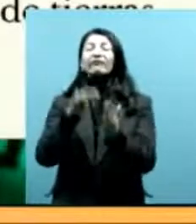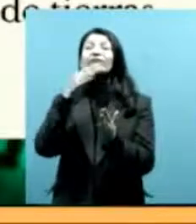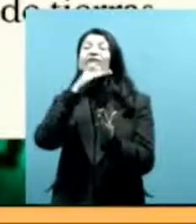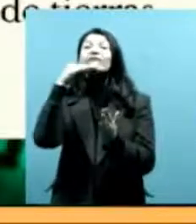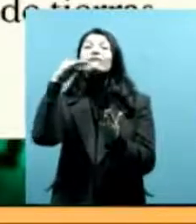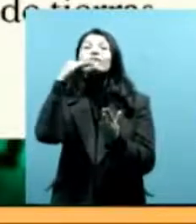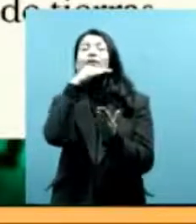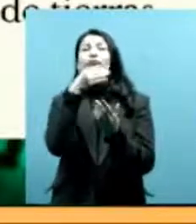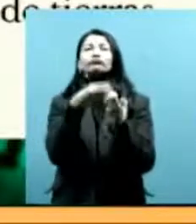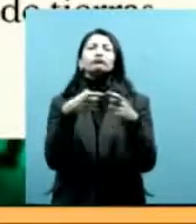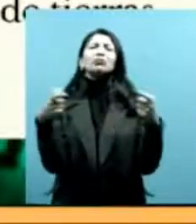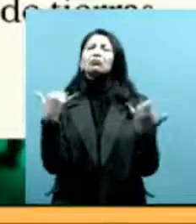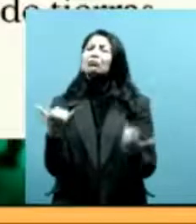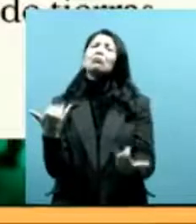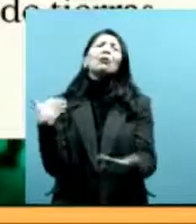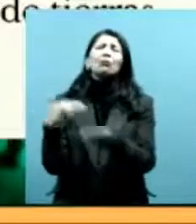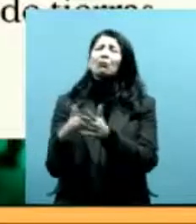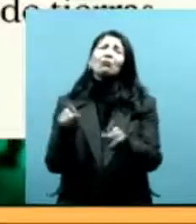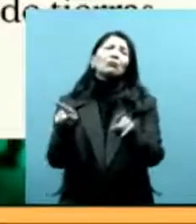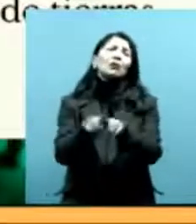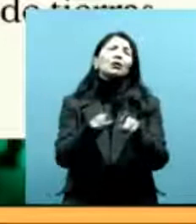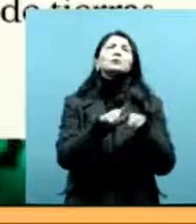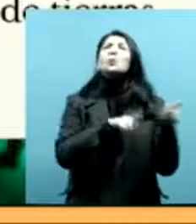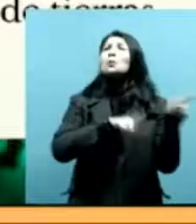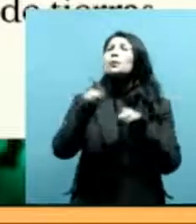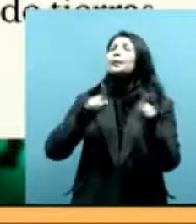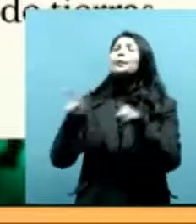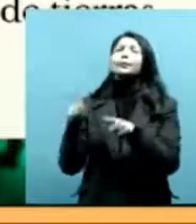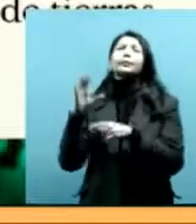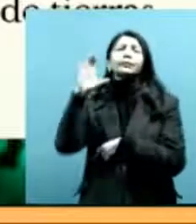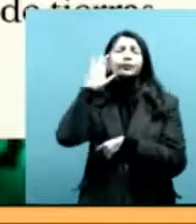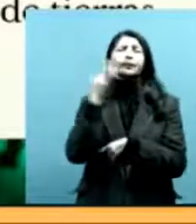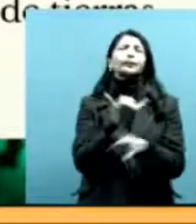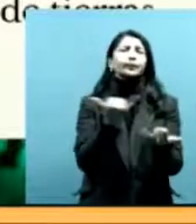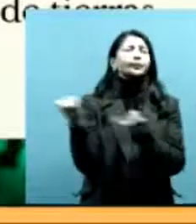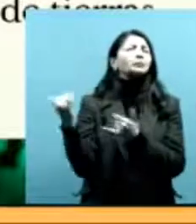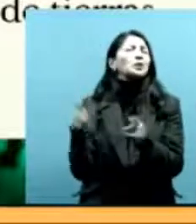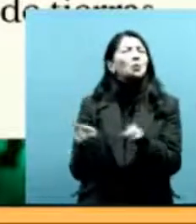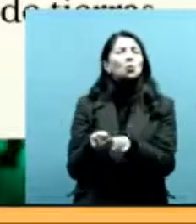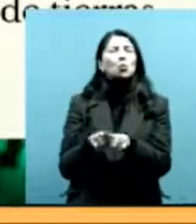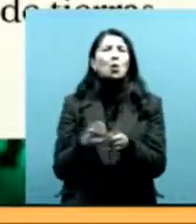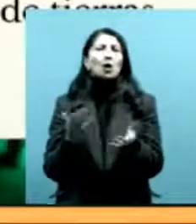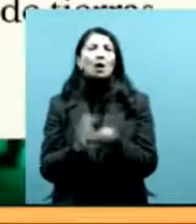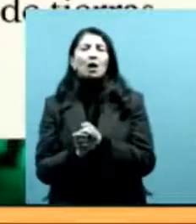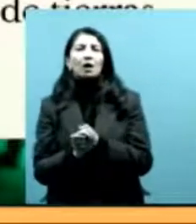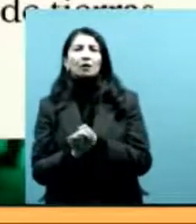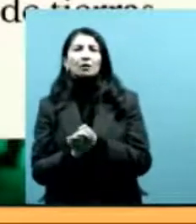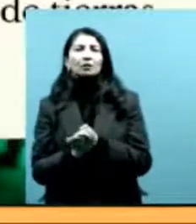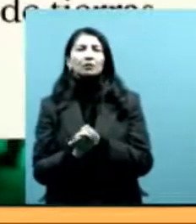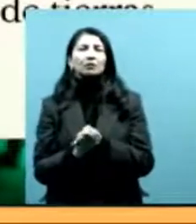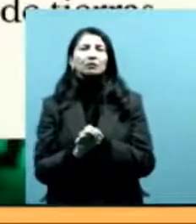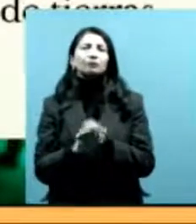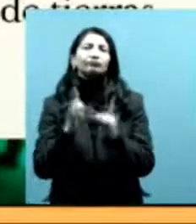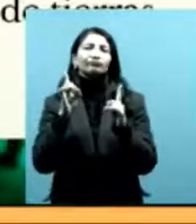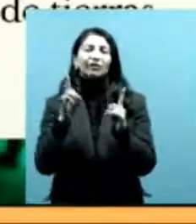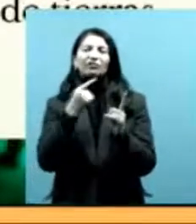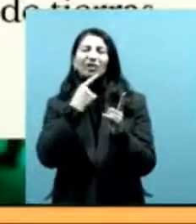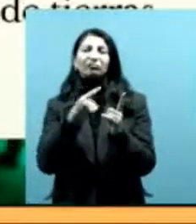Eso es en manera corriente, acá en Patagonia en los edificios de territorio. Hechos falsos que rápidamente le vienen documentos, ¿no?